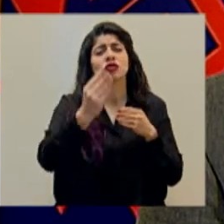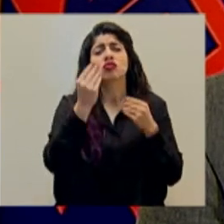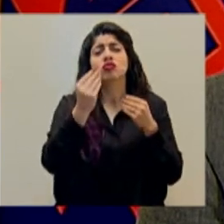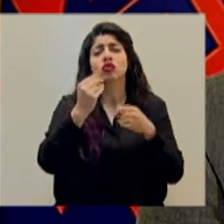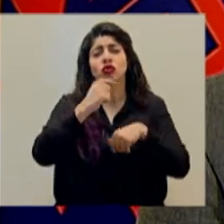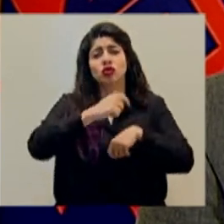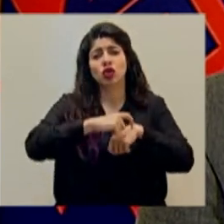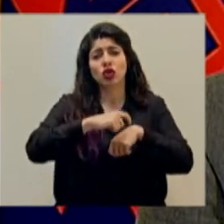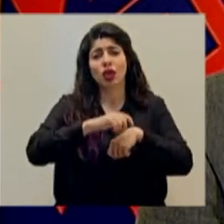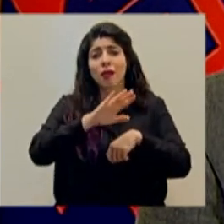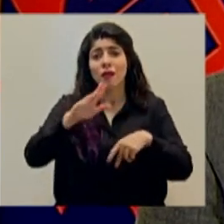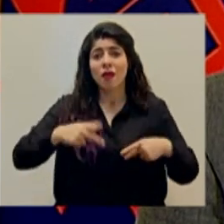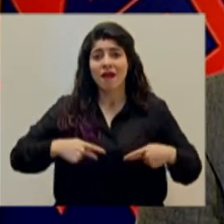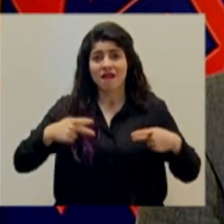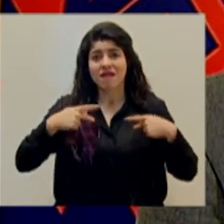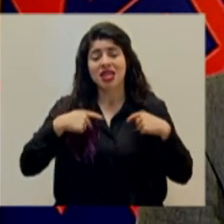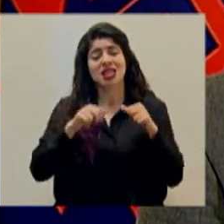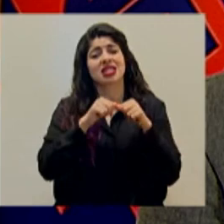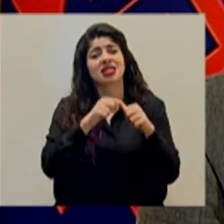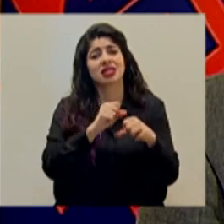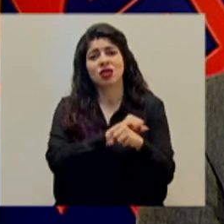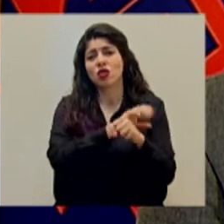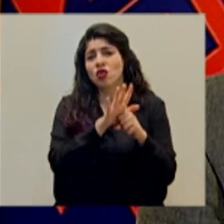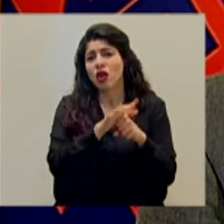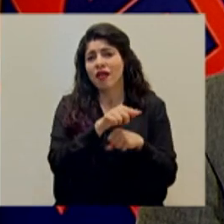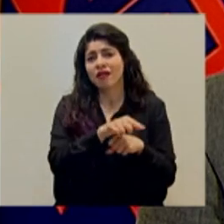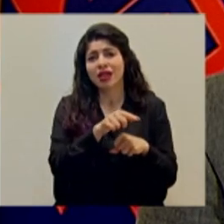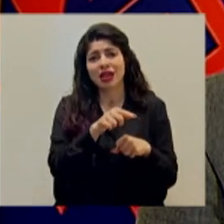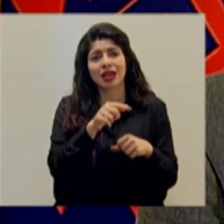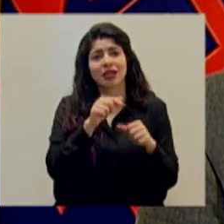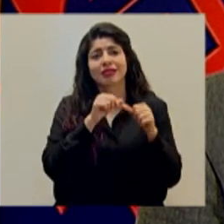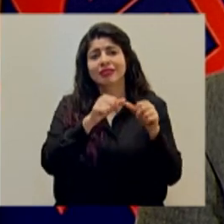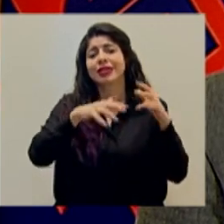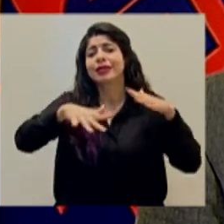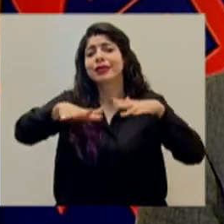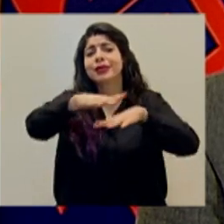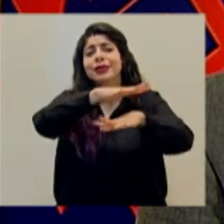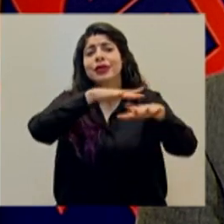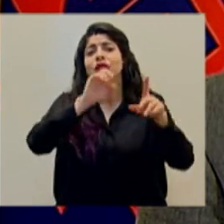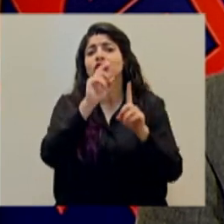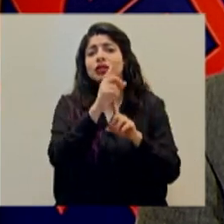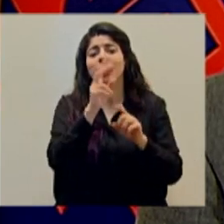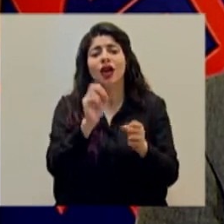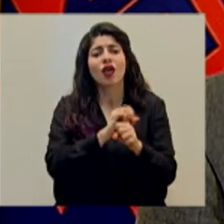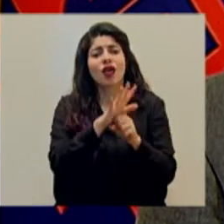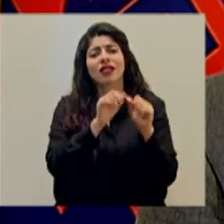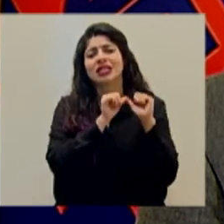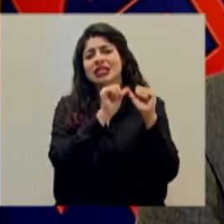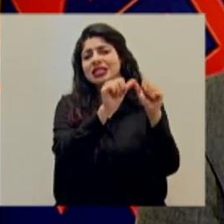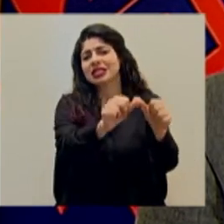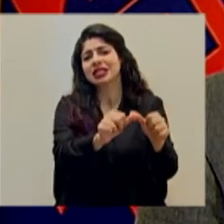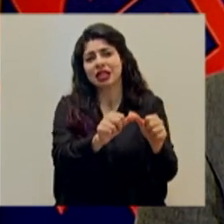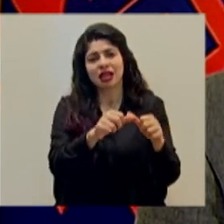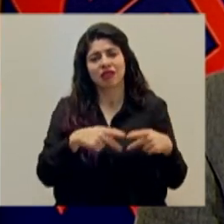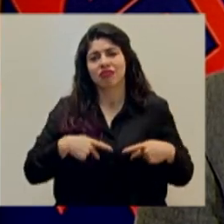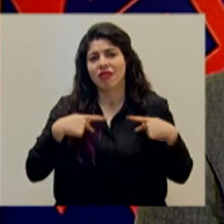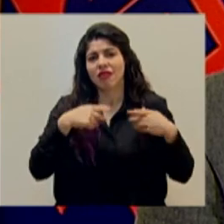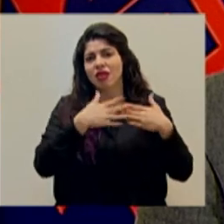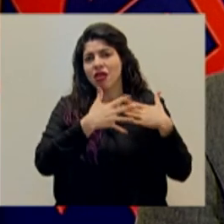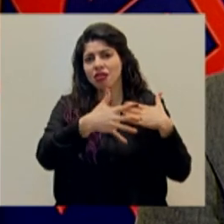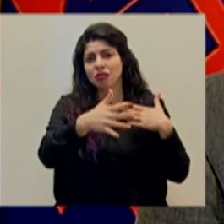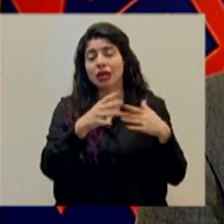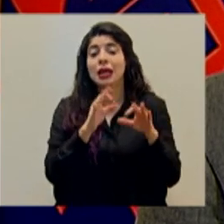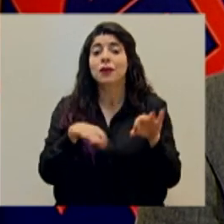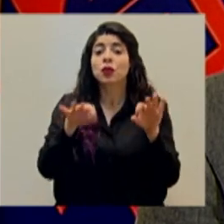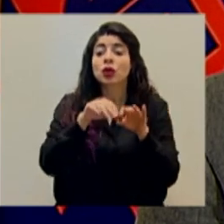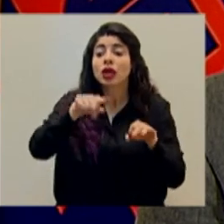vidas tendremos coronavirus realmente circulando en la sociedad. Es importante hacer el llamado a festejar de